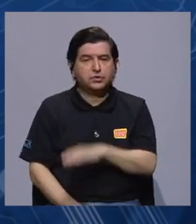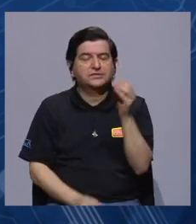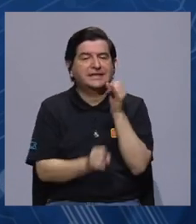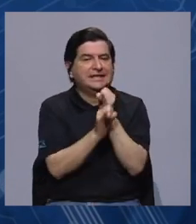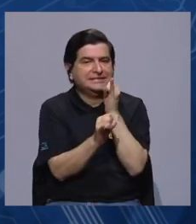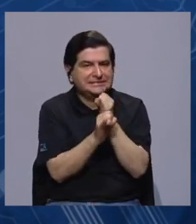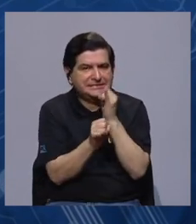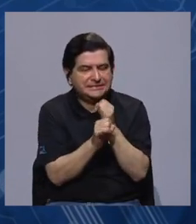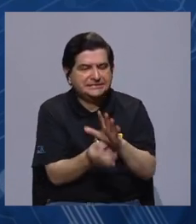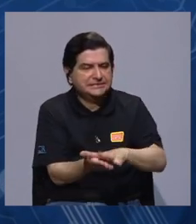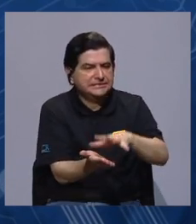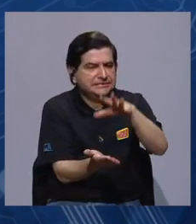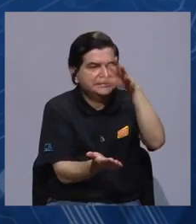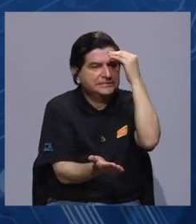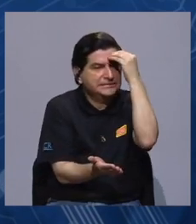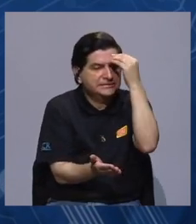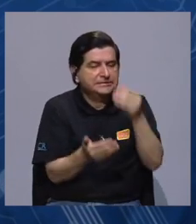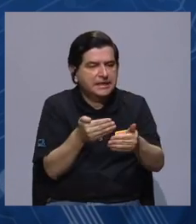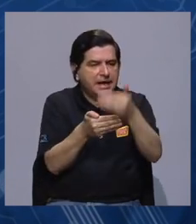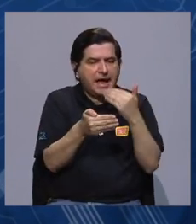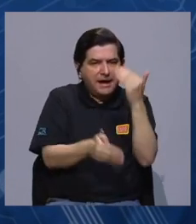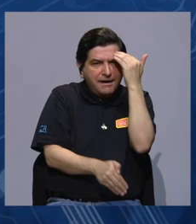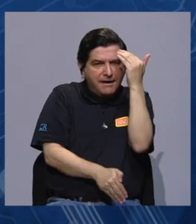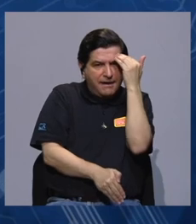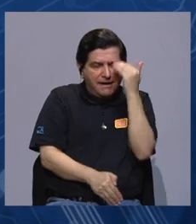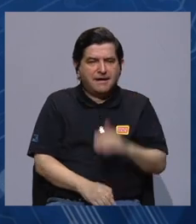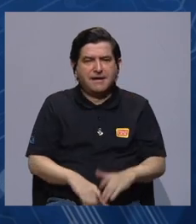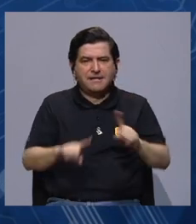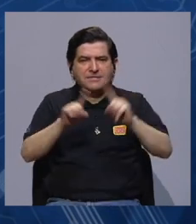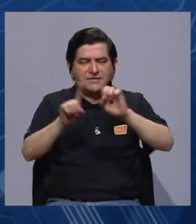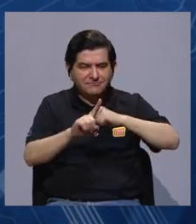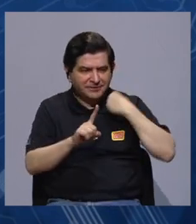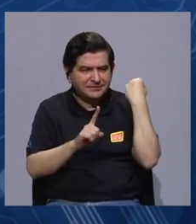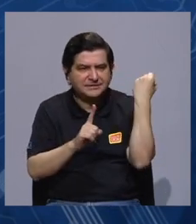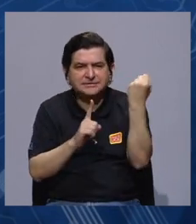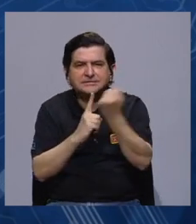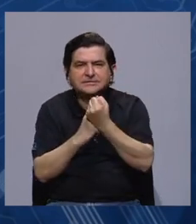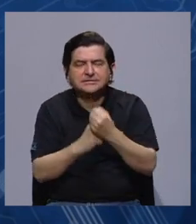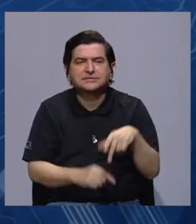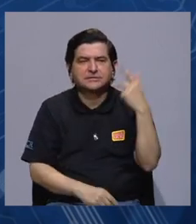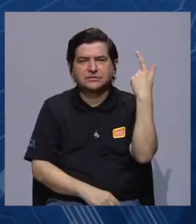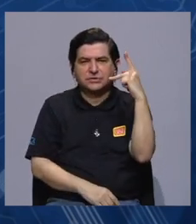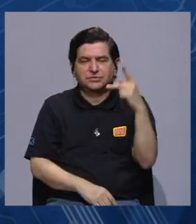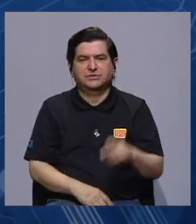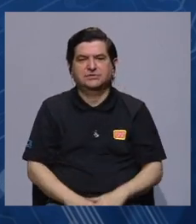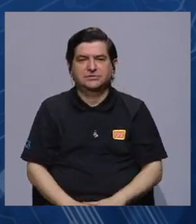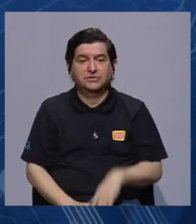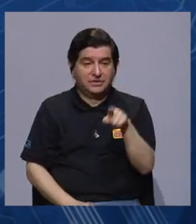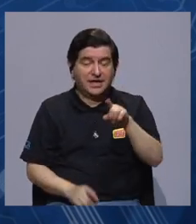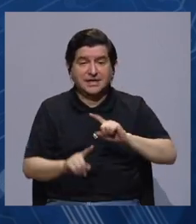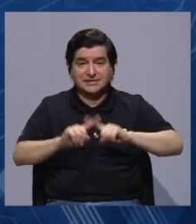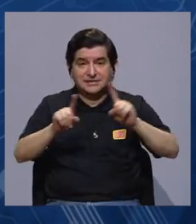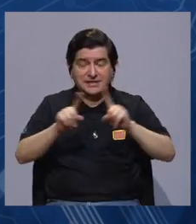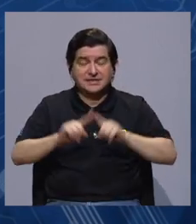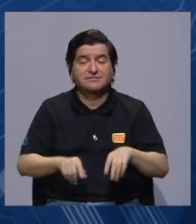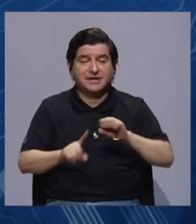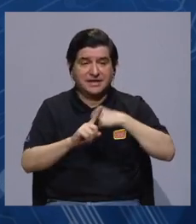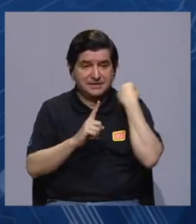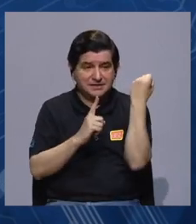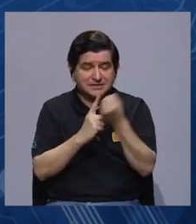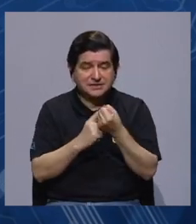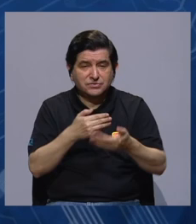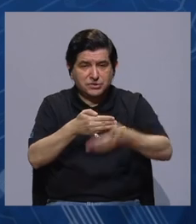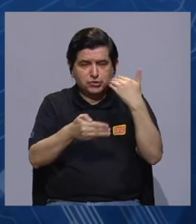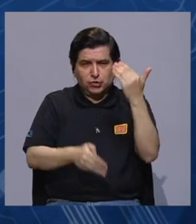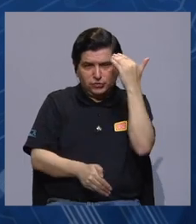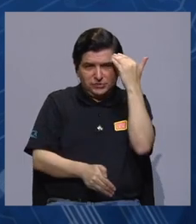que ser instituciones que aprenden a anticipar y a generar escenarios de riesgo posibles, escenarios de riesgo con